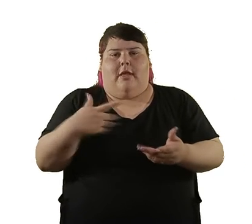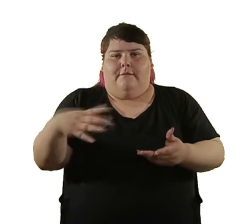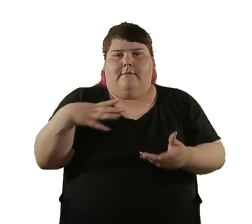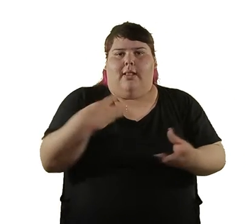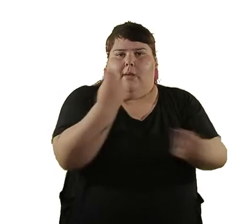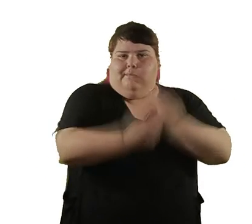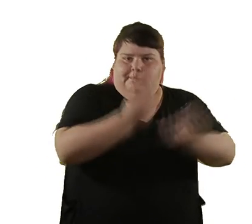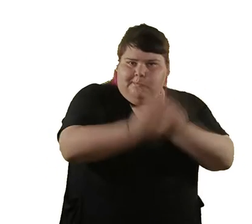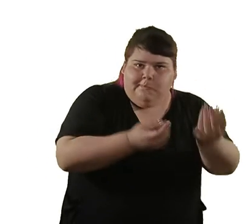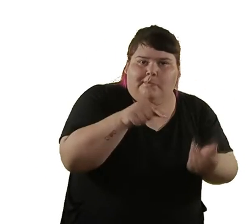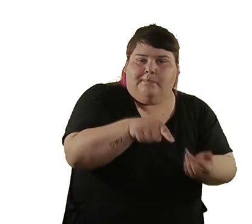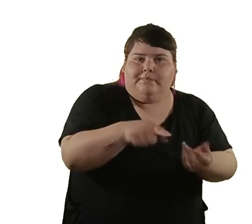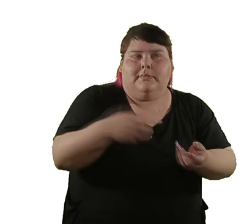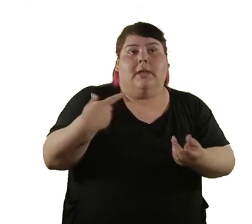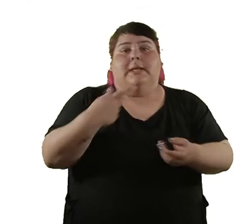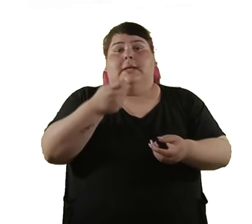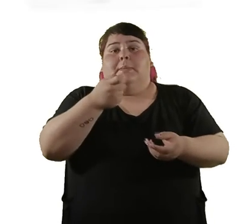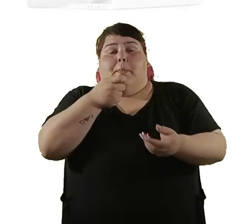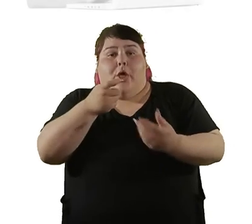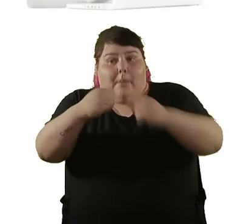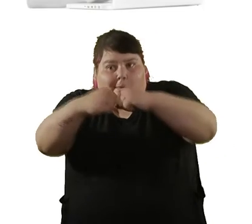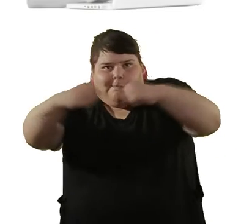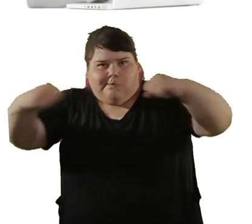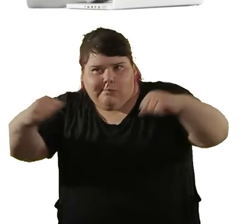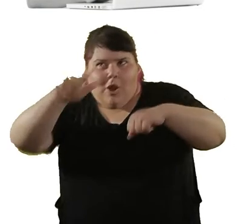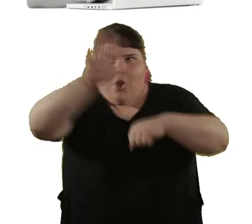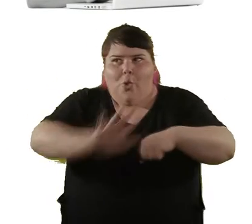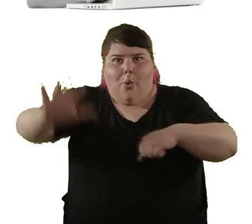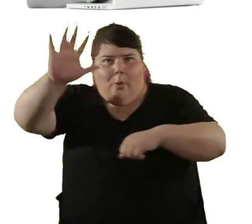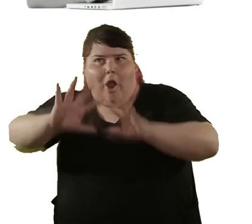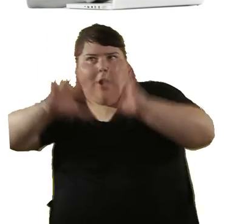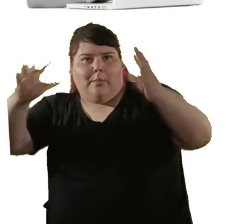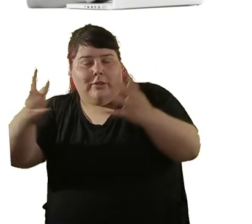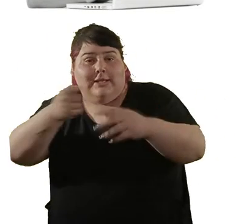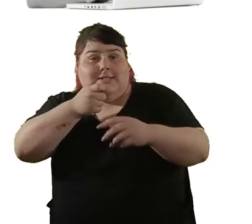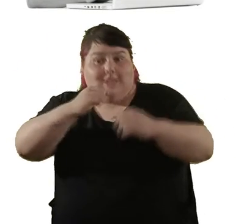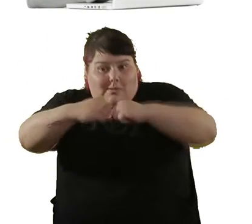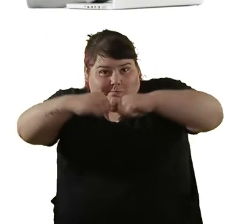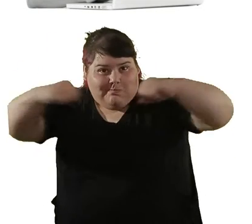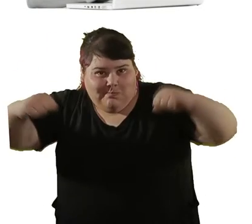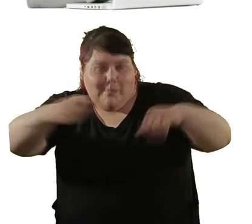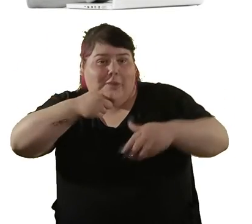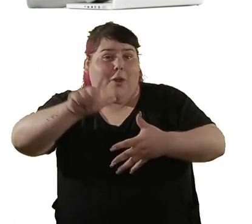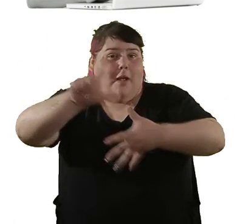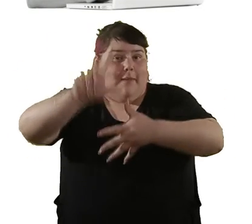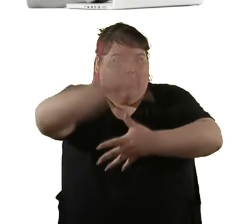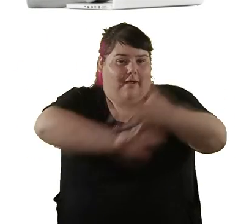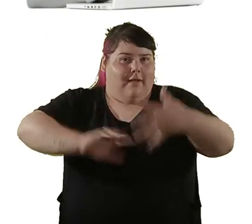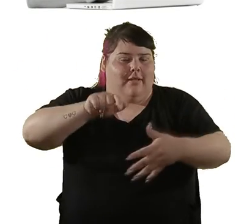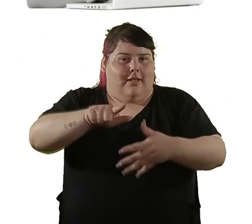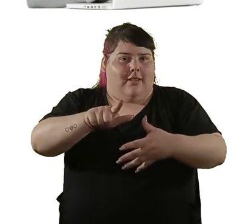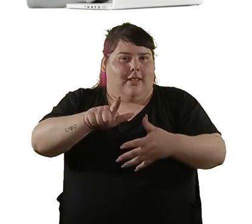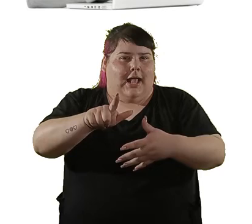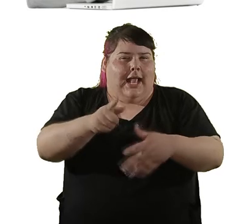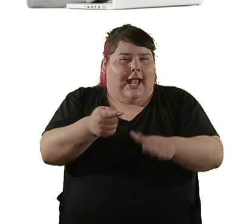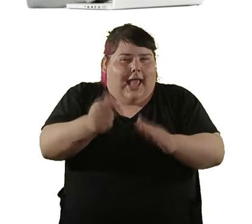fino y decir, bueno, a ver qué pasa en las regiones, qué pasa en cada lugar del mundo. Y si hacemos eso, en América Latina estamos casi en paridad. En